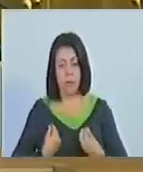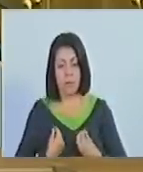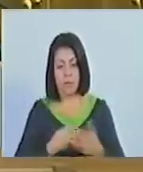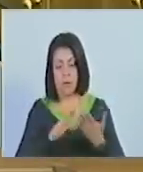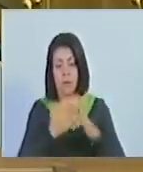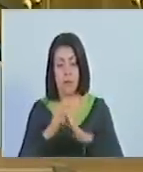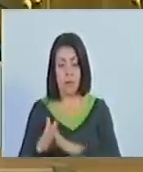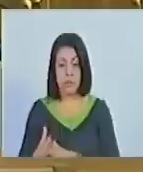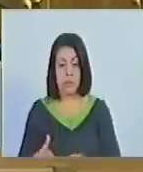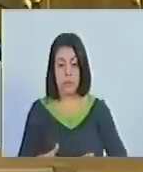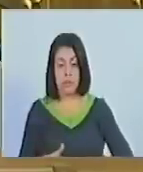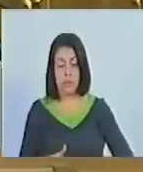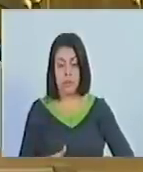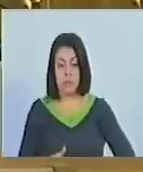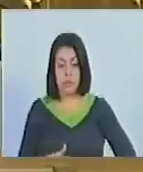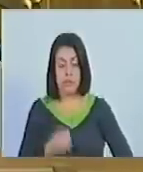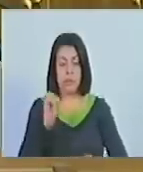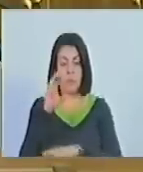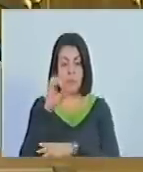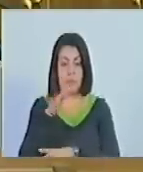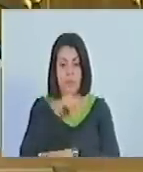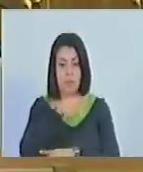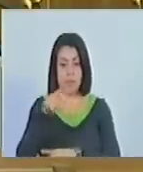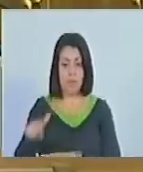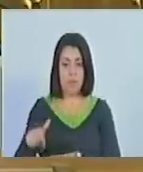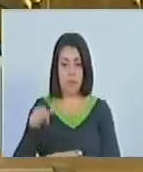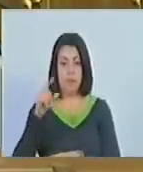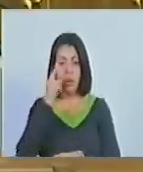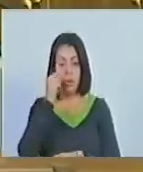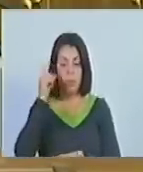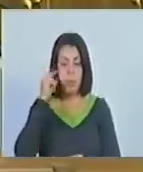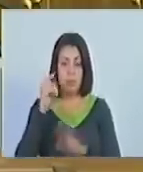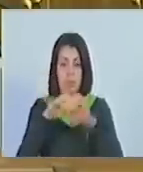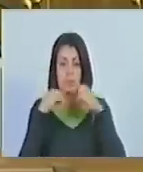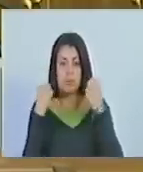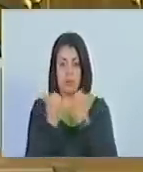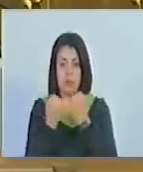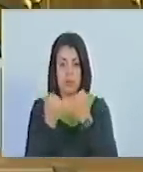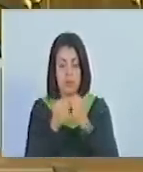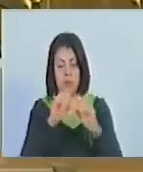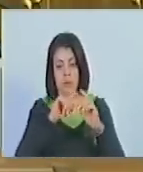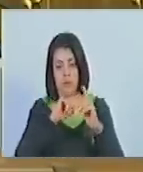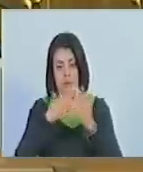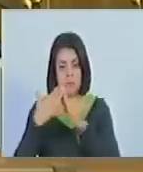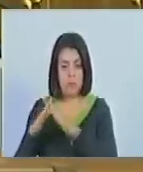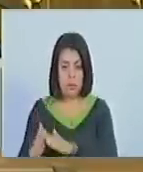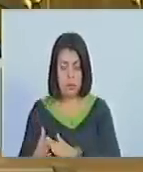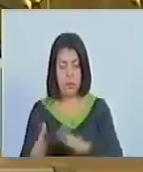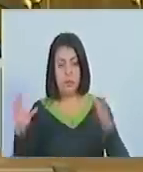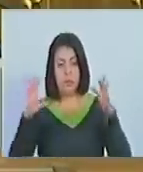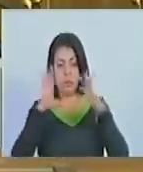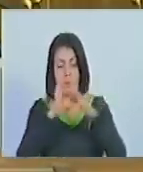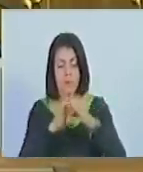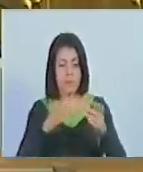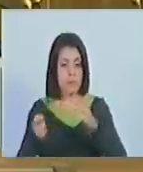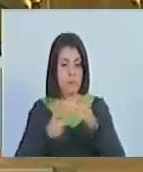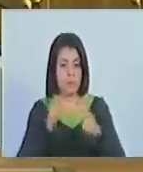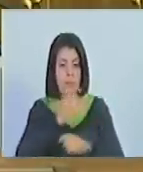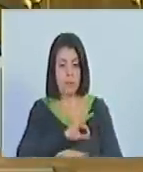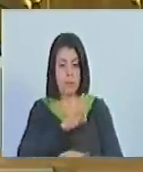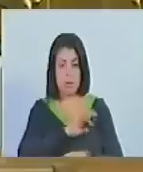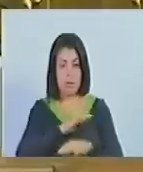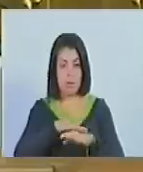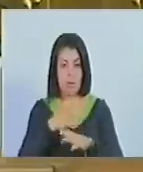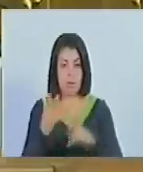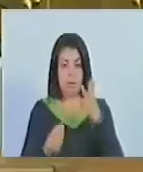comunidad, la Asamblea de Ciudadanas y Ciudadanos, las organizaciones comunitarias y la unidad de contraloría social